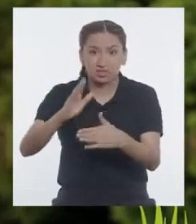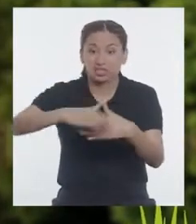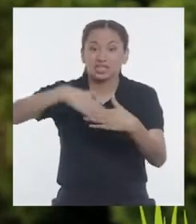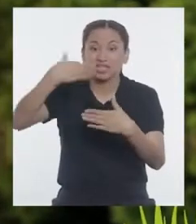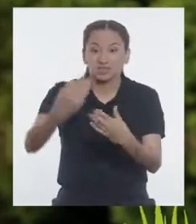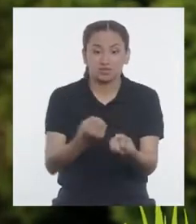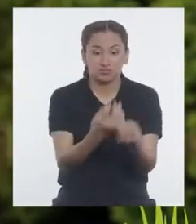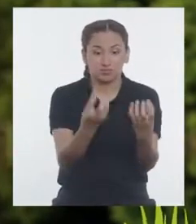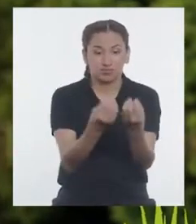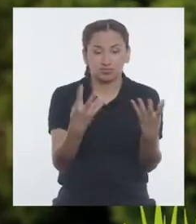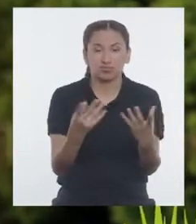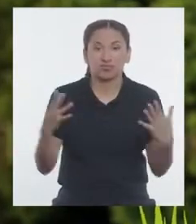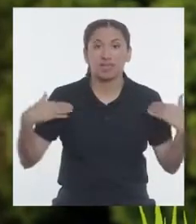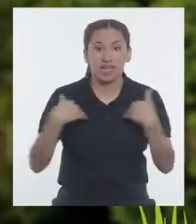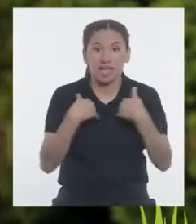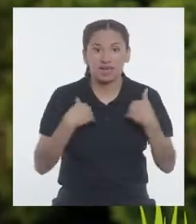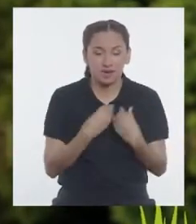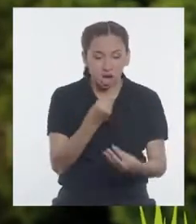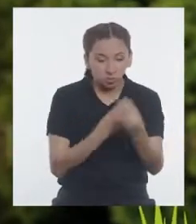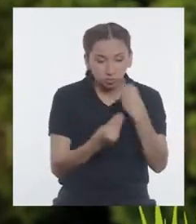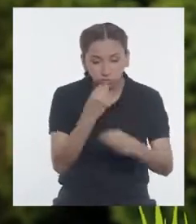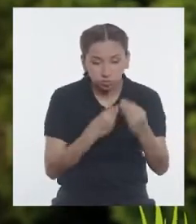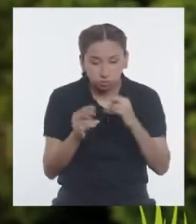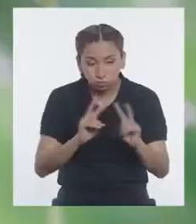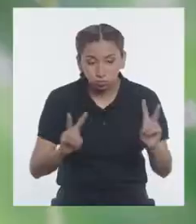el ganado coma. ¡Qué interesante!